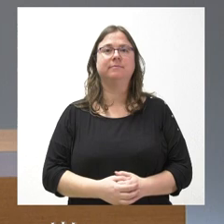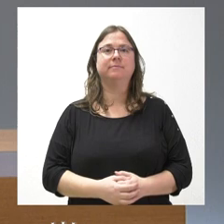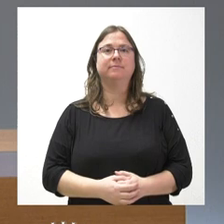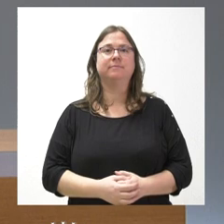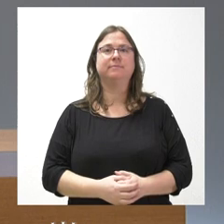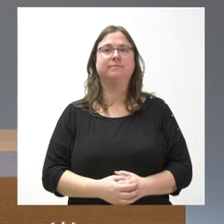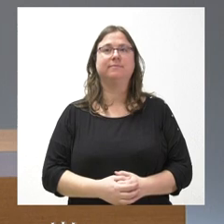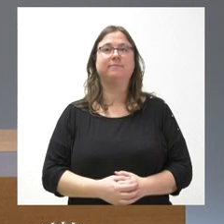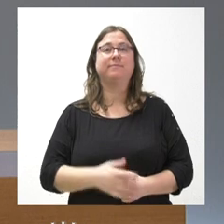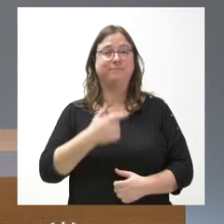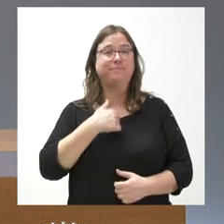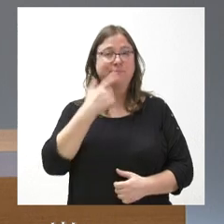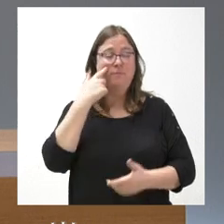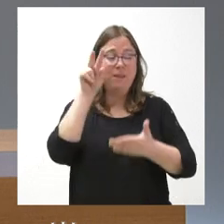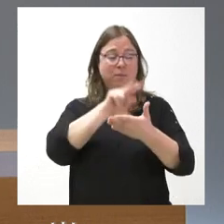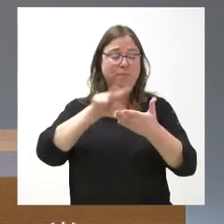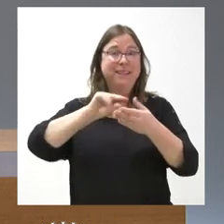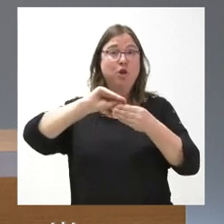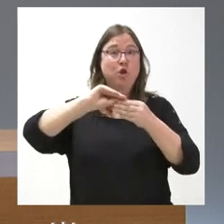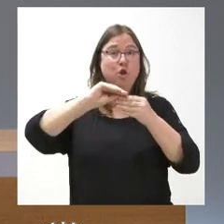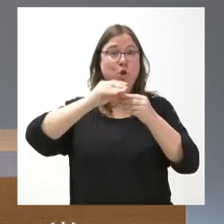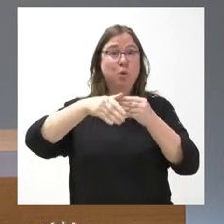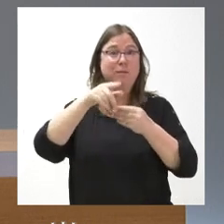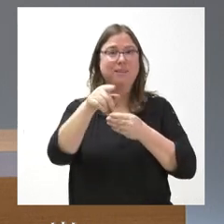Estaba viendo en la documentación que usted